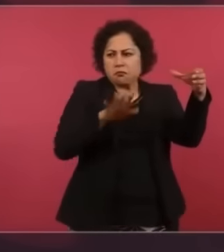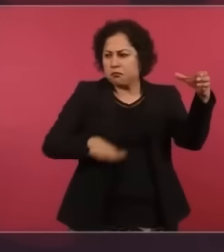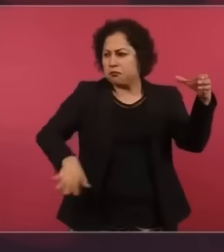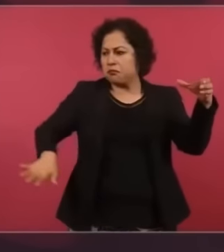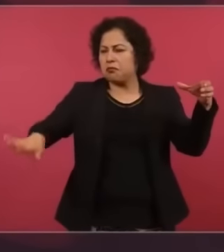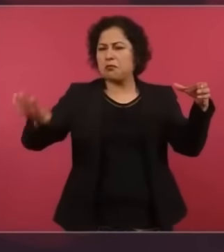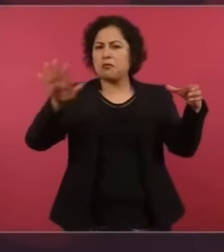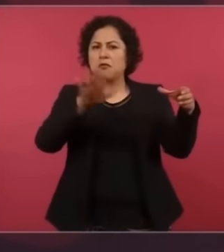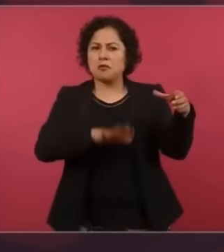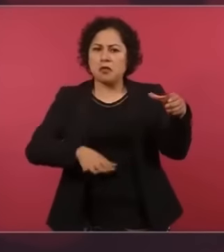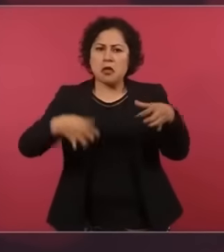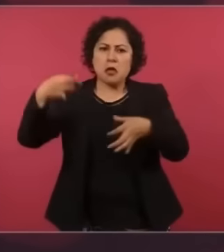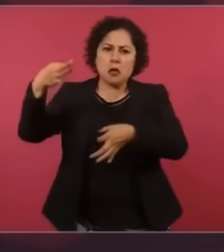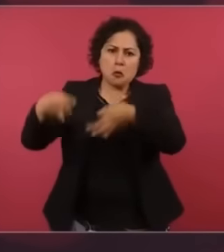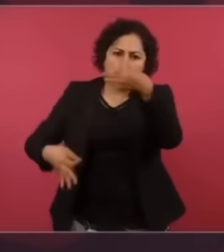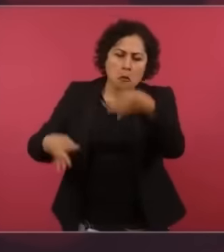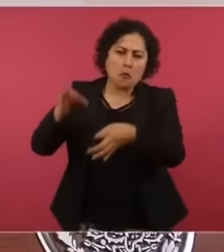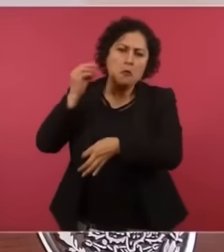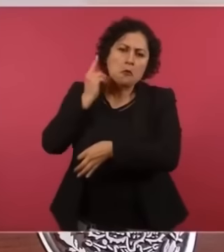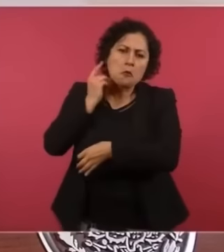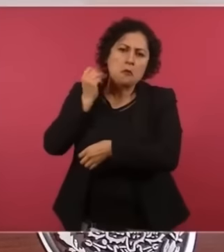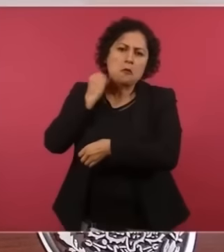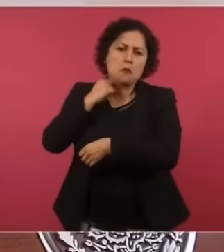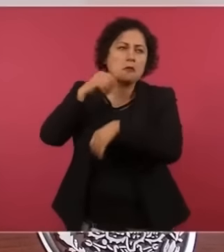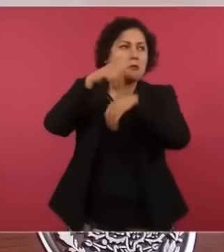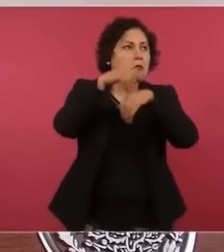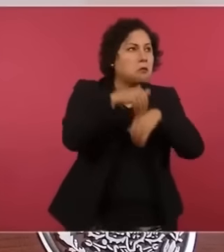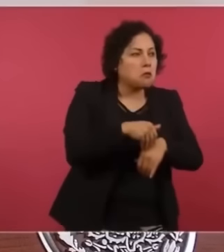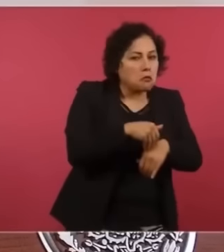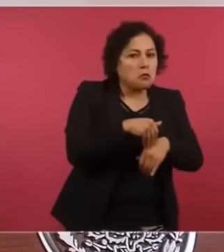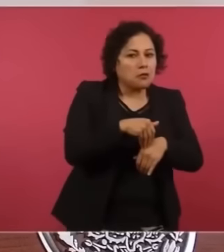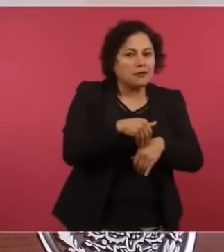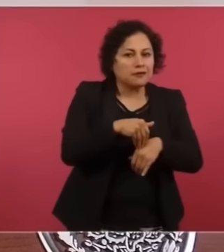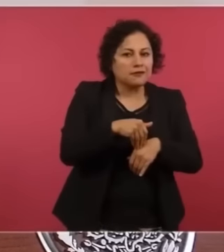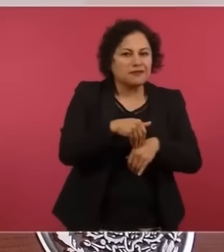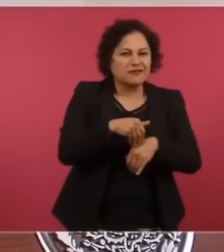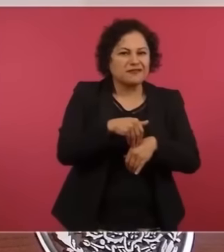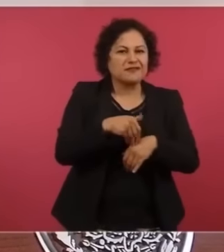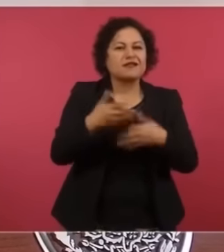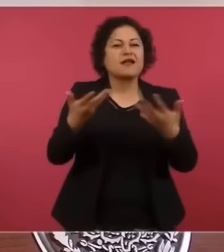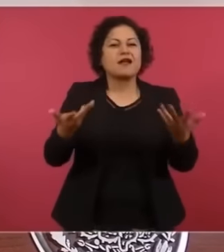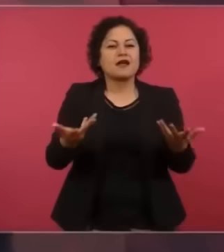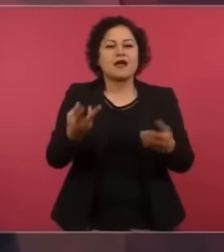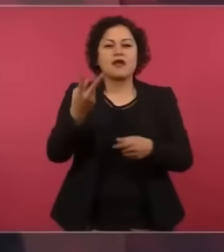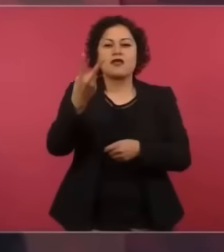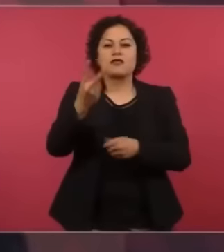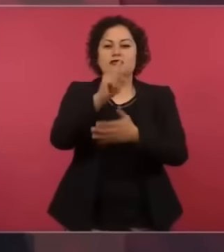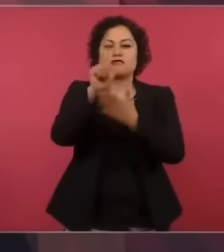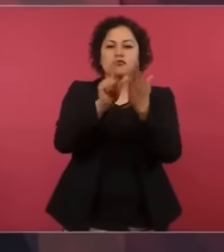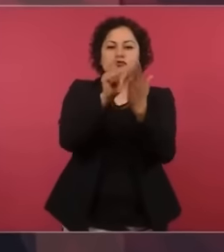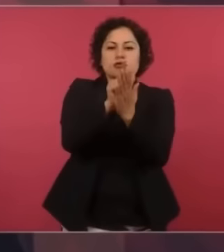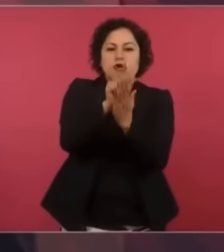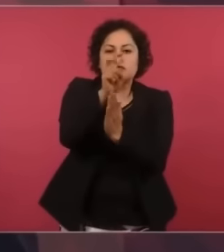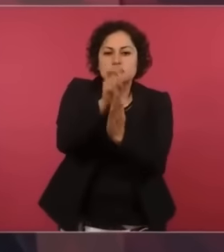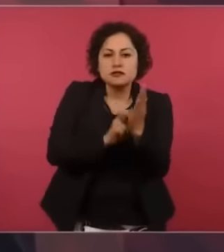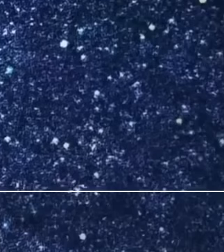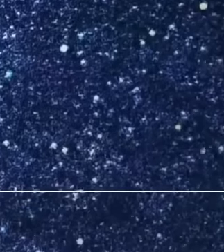de pensiones,